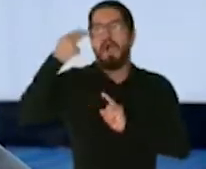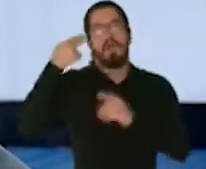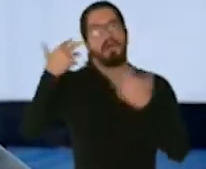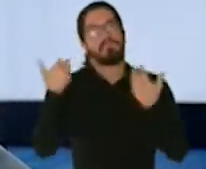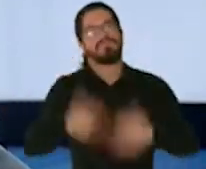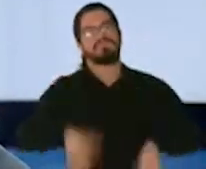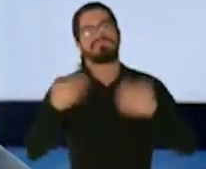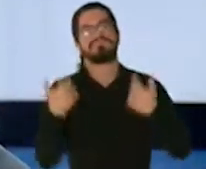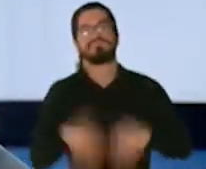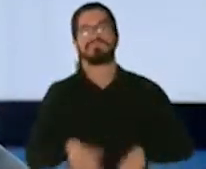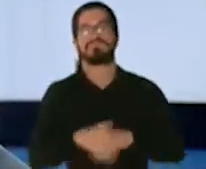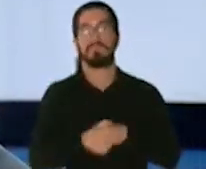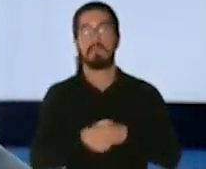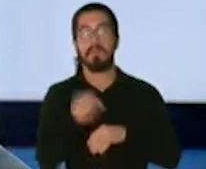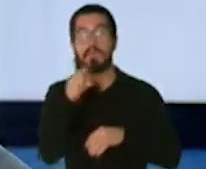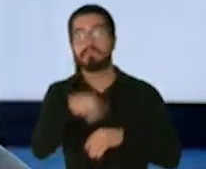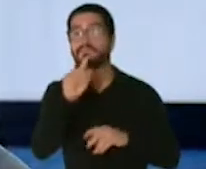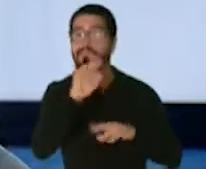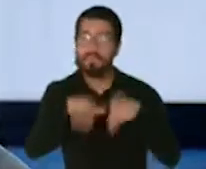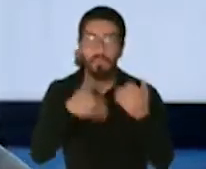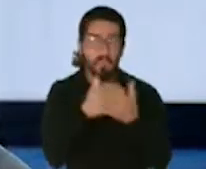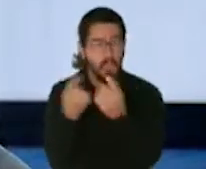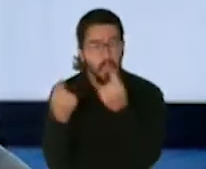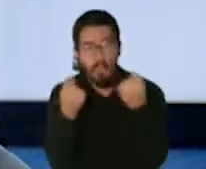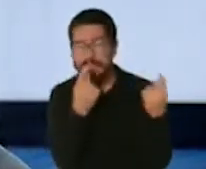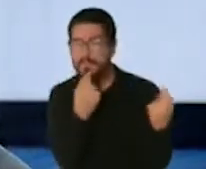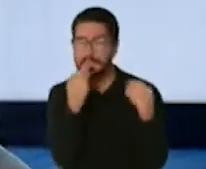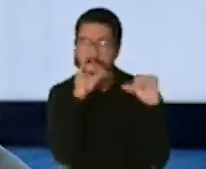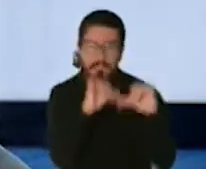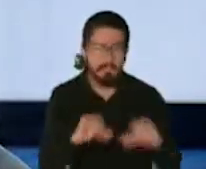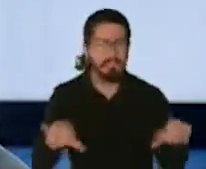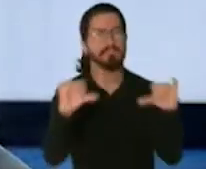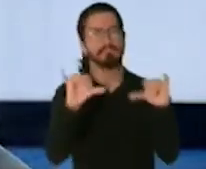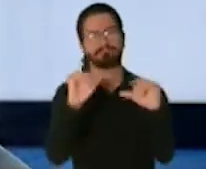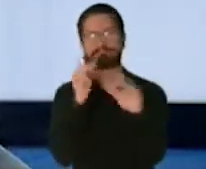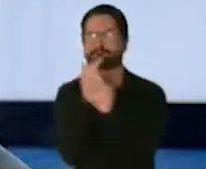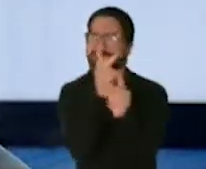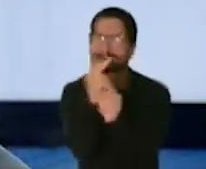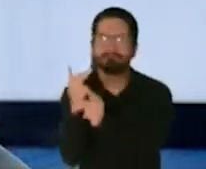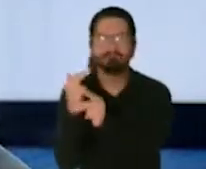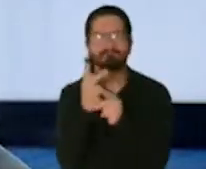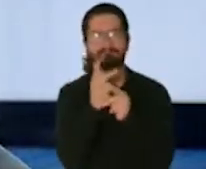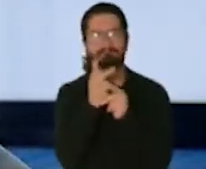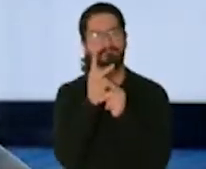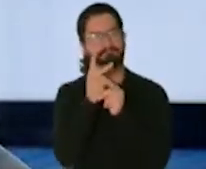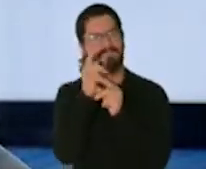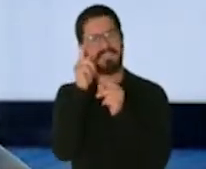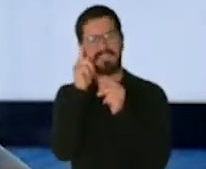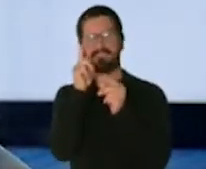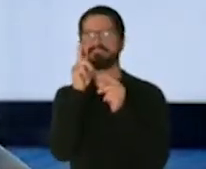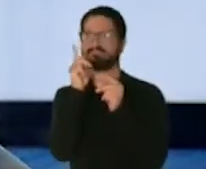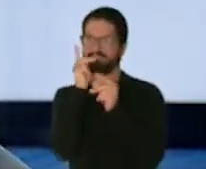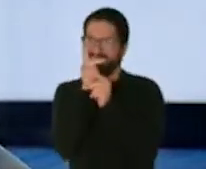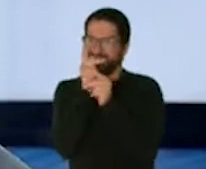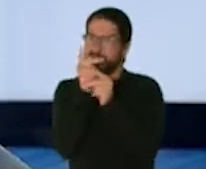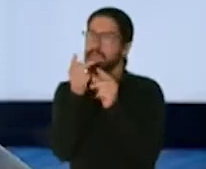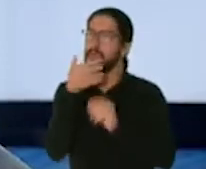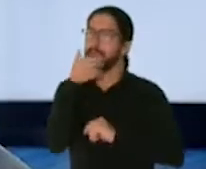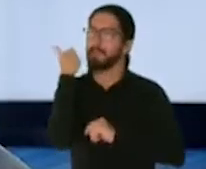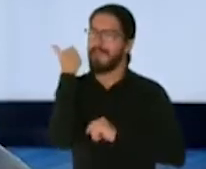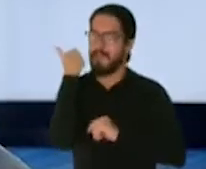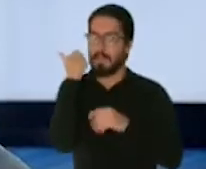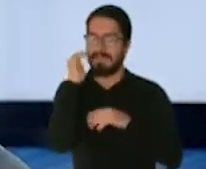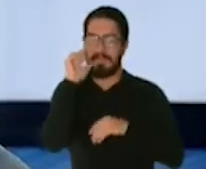medios, tratando de precaver, porque es mejor precaver que tener que remediar. Así que mi función,